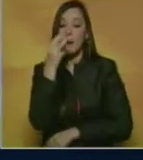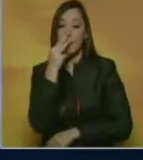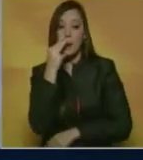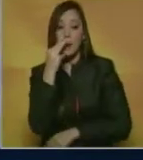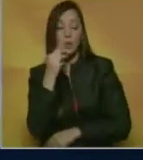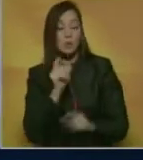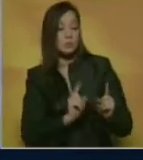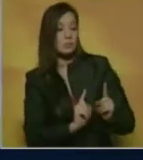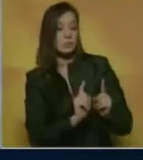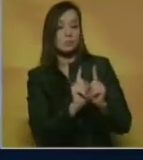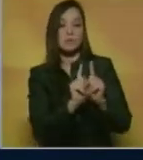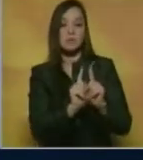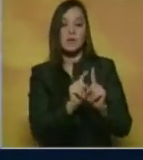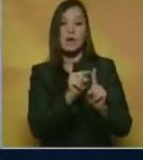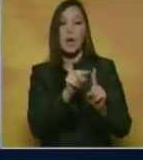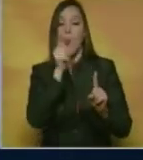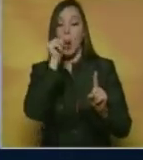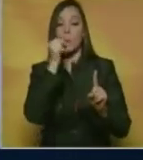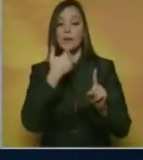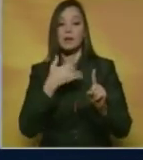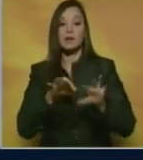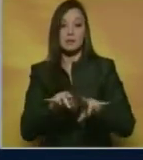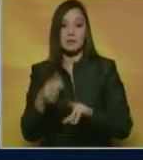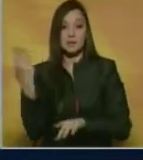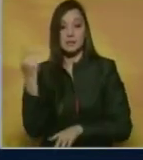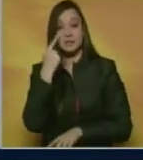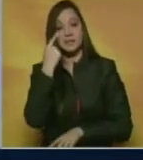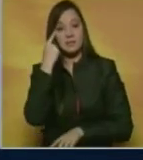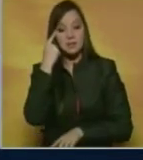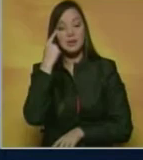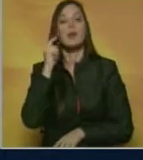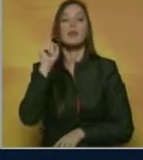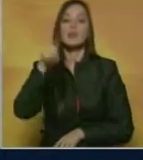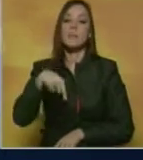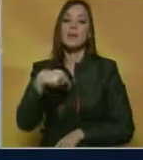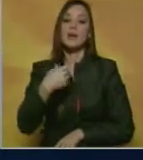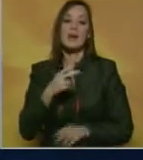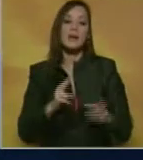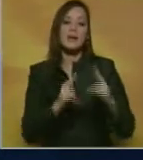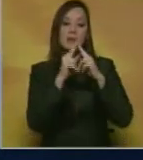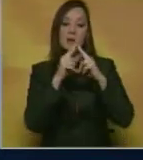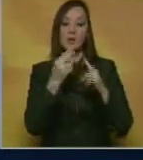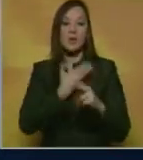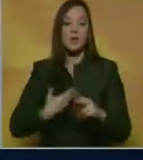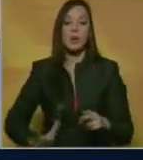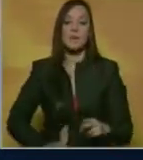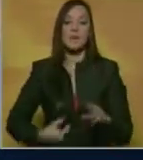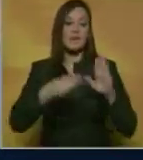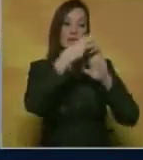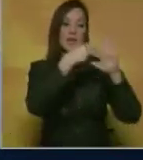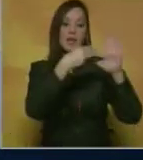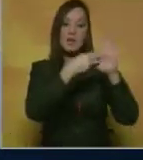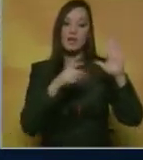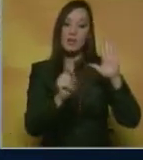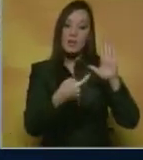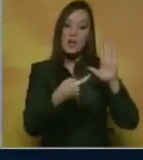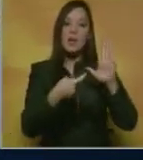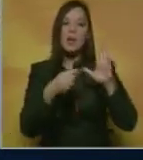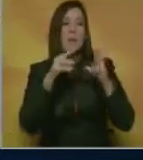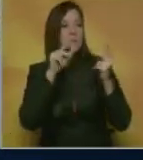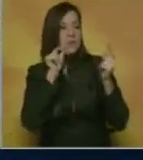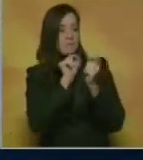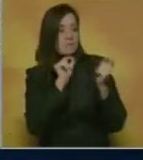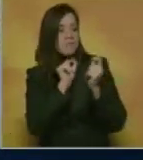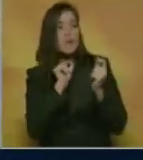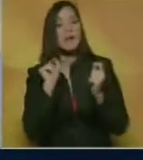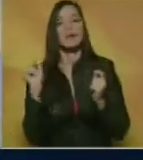reunirse con el secretario general de la ONU, Ban Ki-moon y con el presidente de Guyana, David Granger, para discutir el diferendo territorial